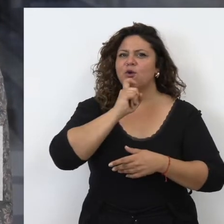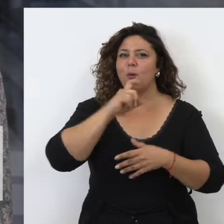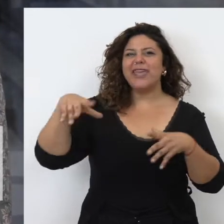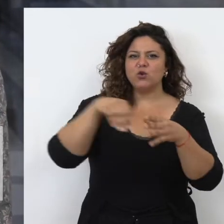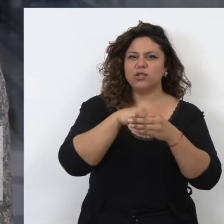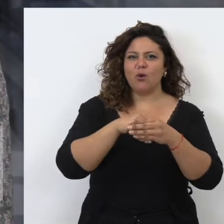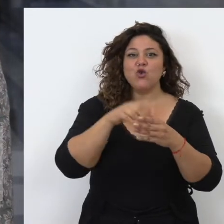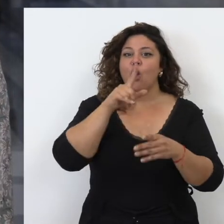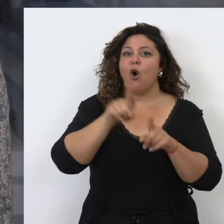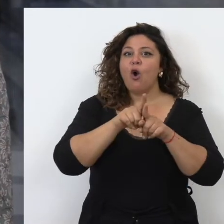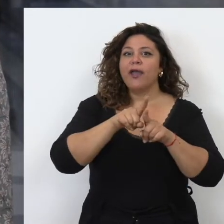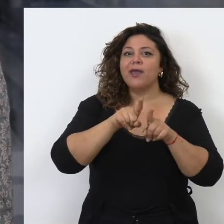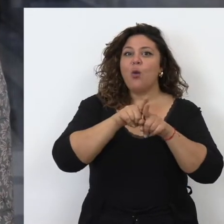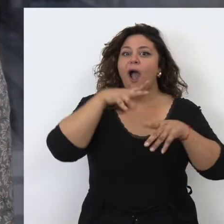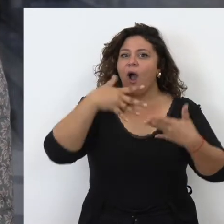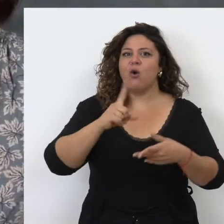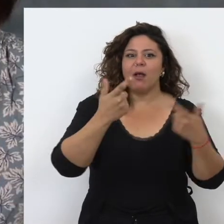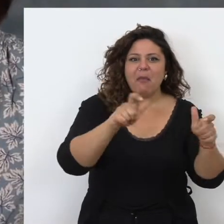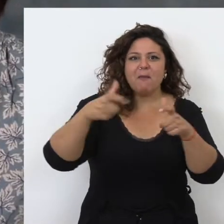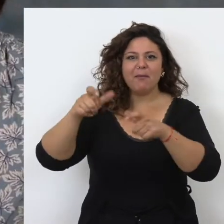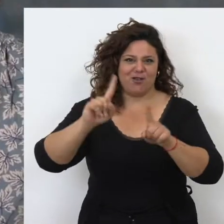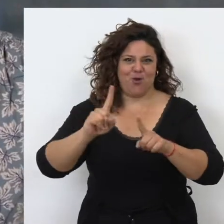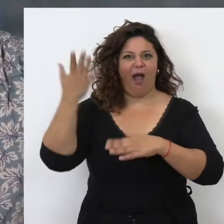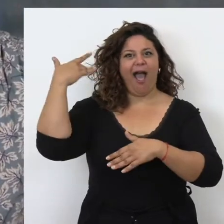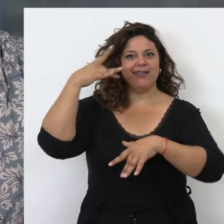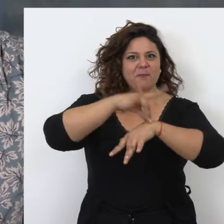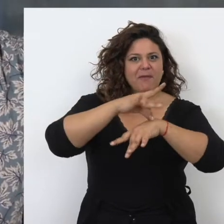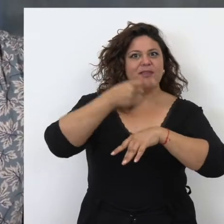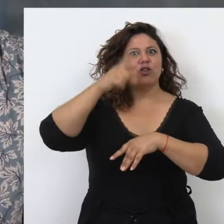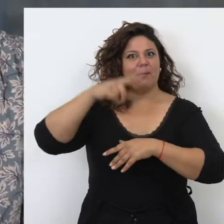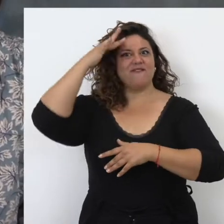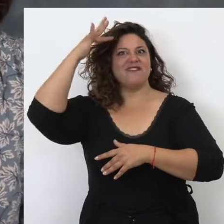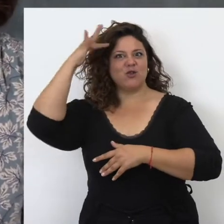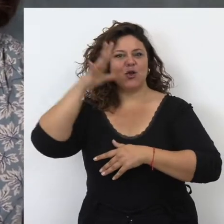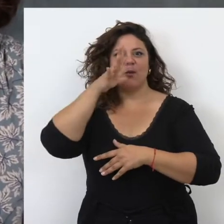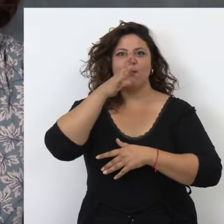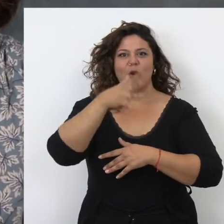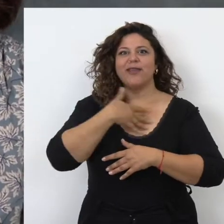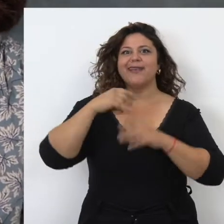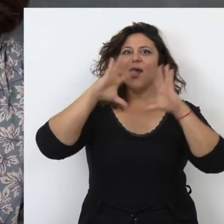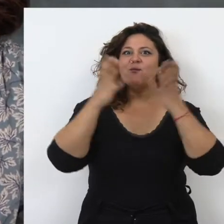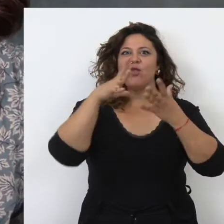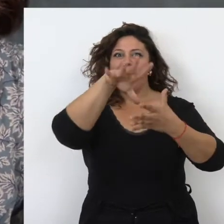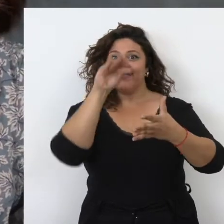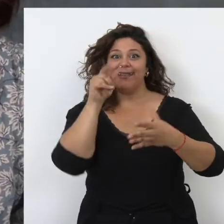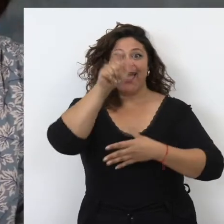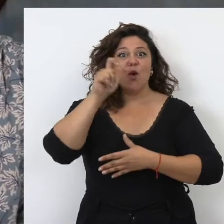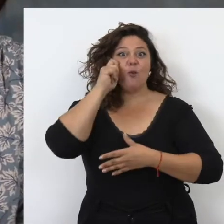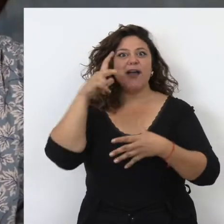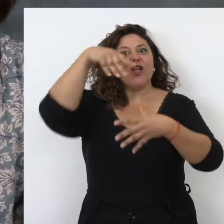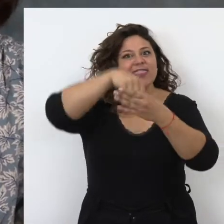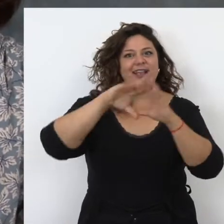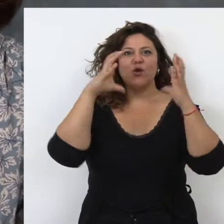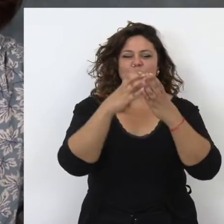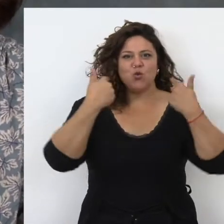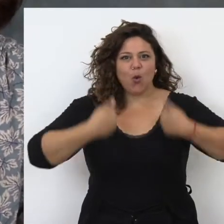inclusivo, no tan comportamentado como hoy día. Un médico era también filósofo porque quería comprender el mundo y el ser humano formaba parte del